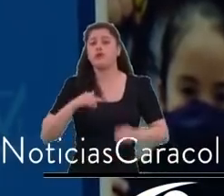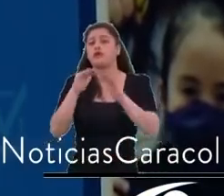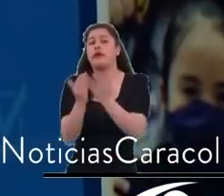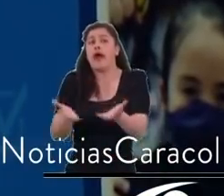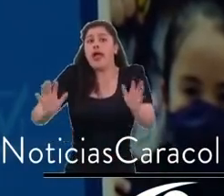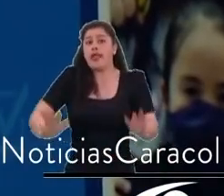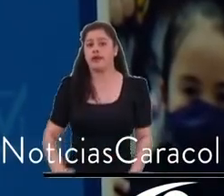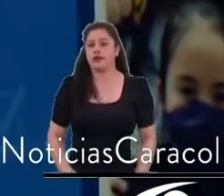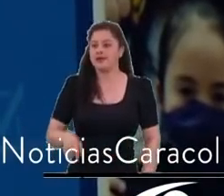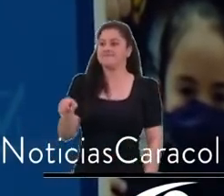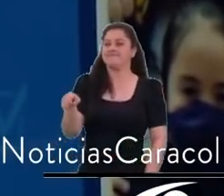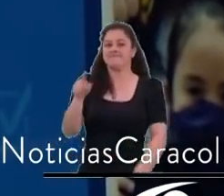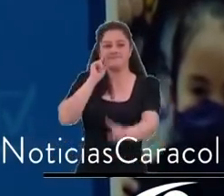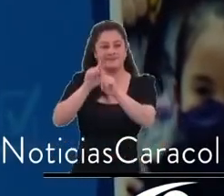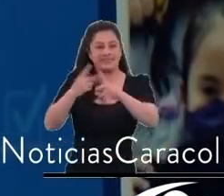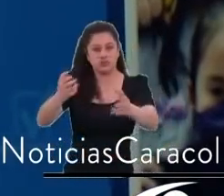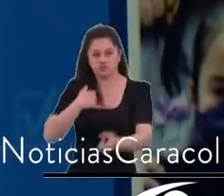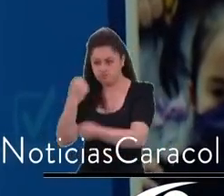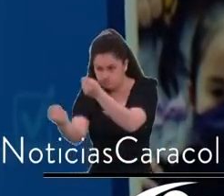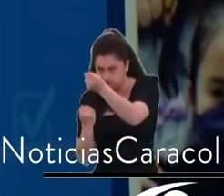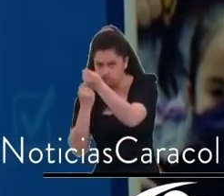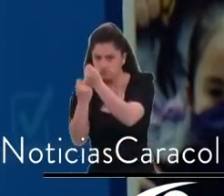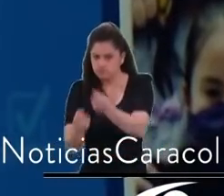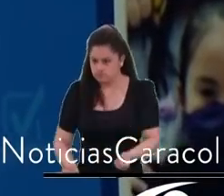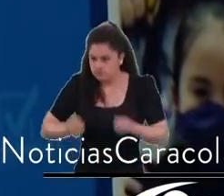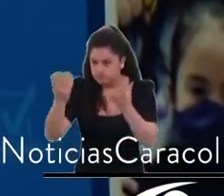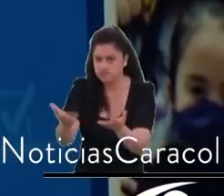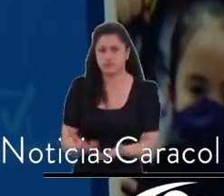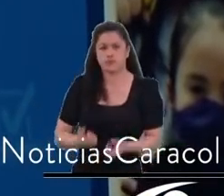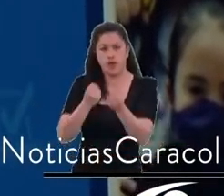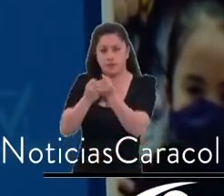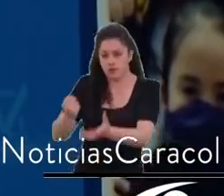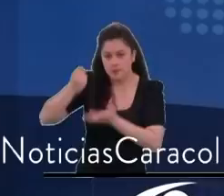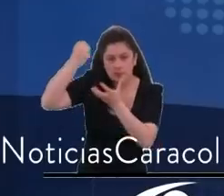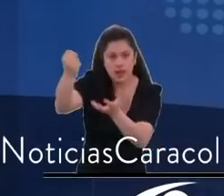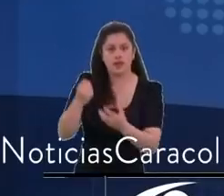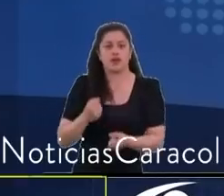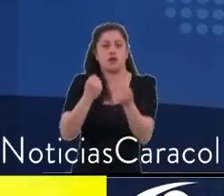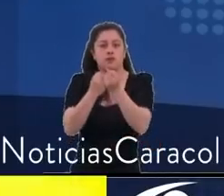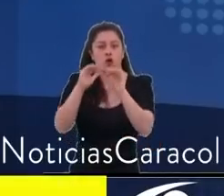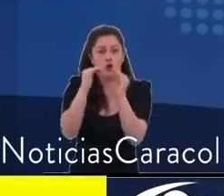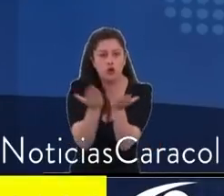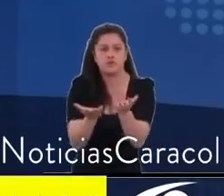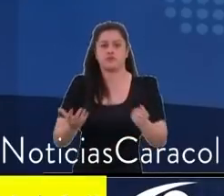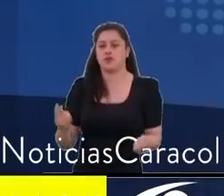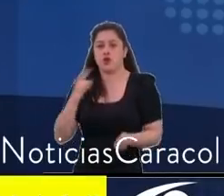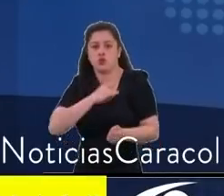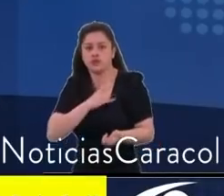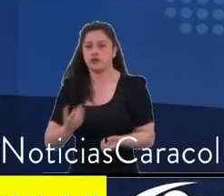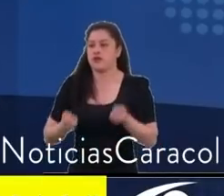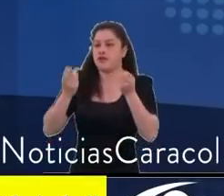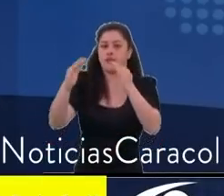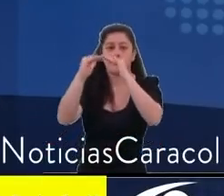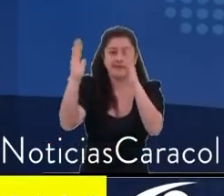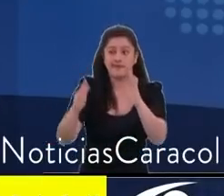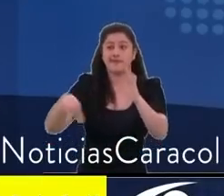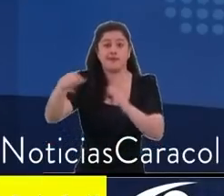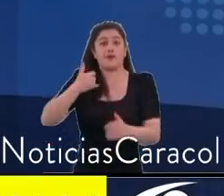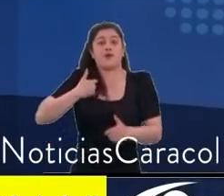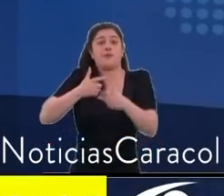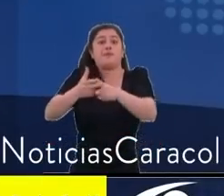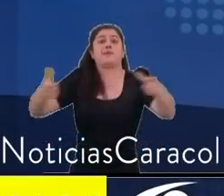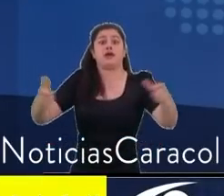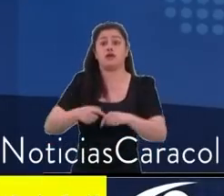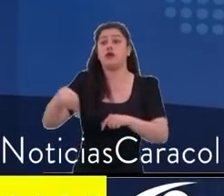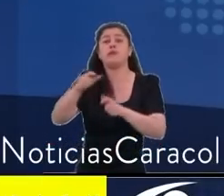mujeres que necesitan trabajo porque lo perdieron, gente que necesita vivienda digna, no estar viviendo en un cerro que se va a caer porque no es una vivienda